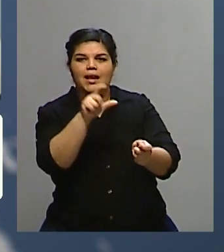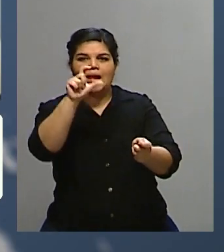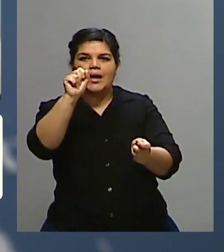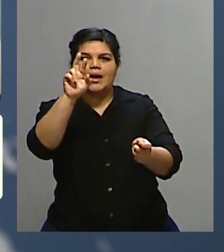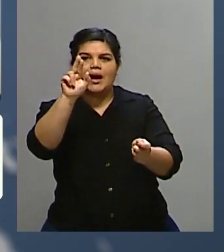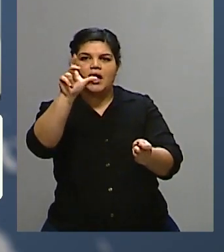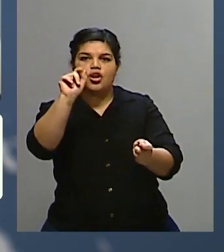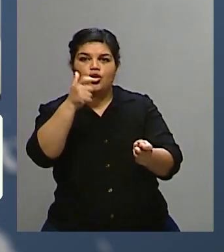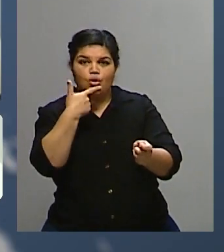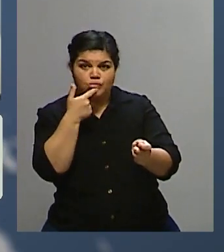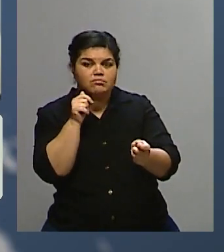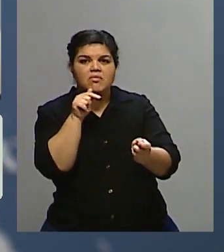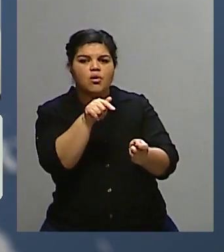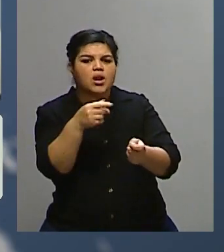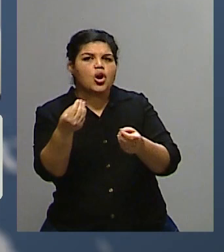el Reino Unido?